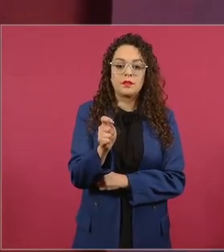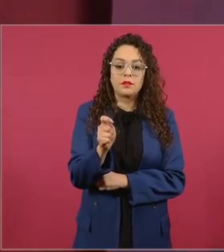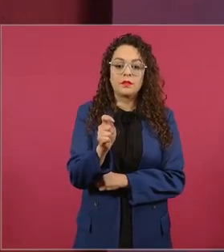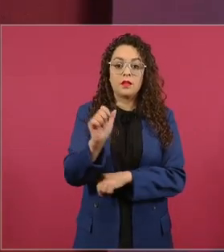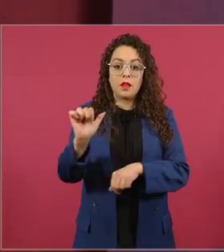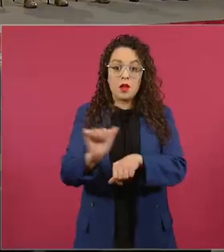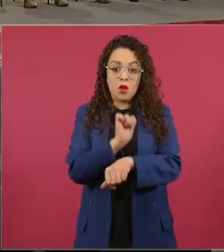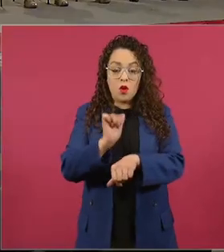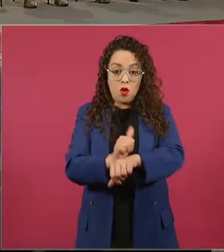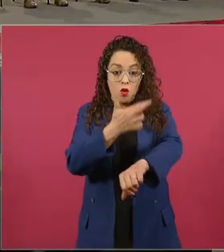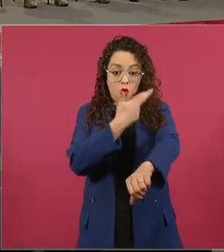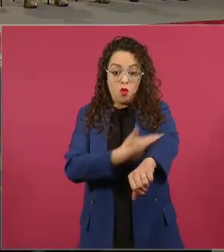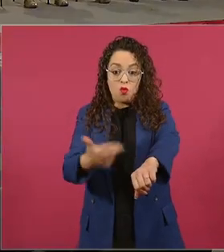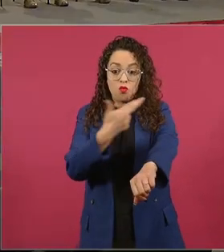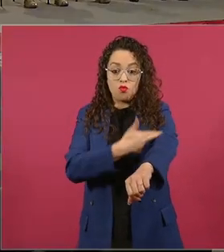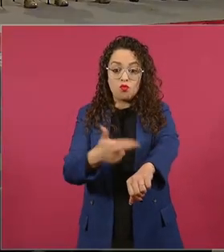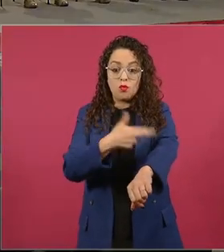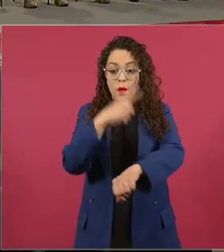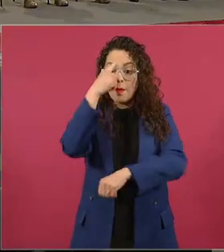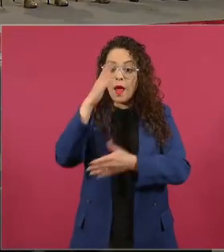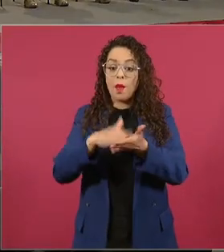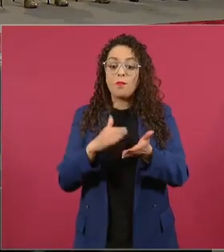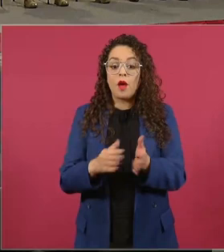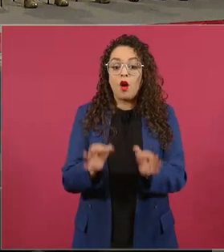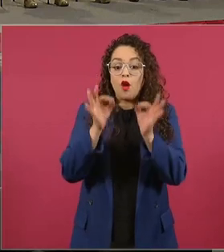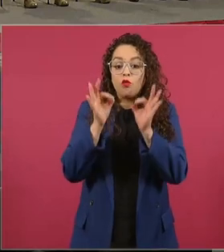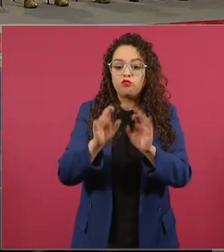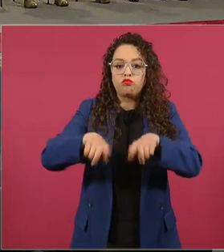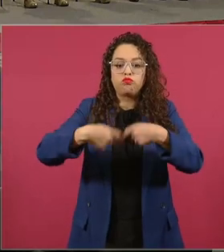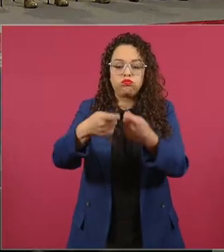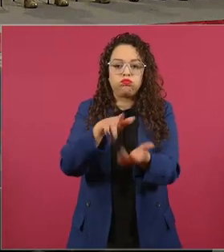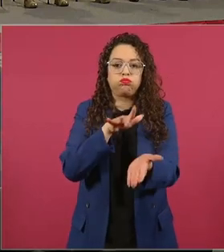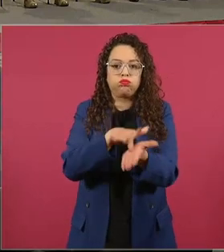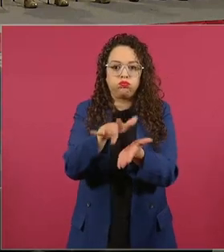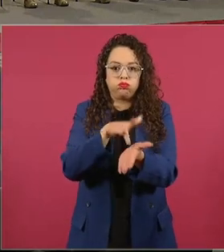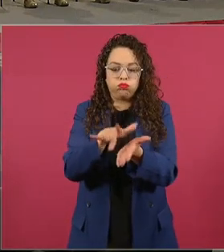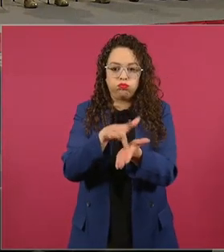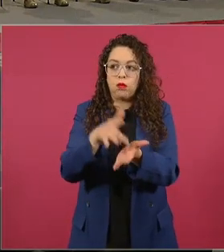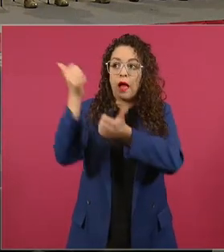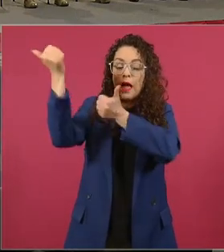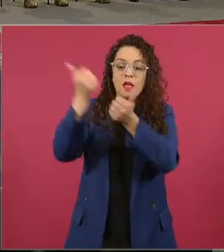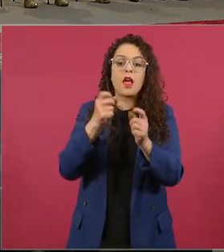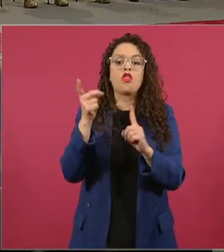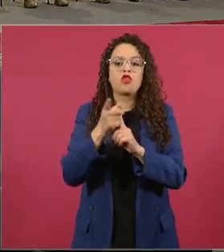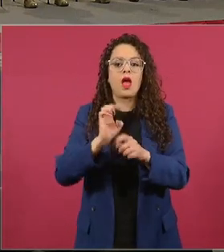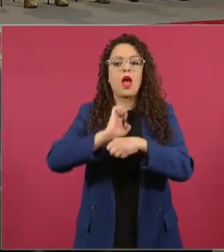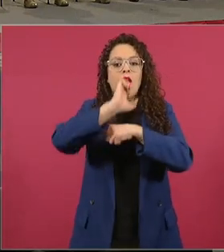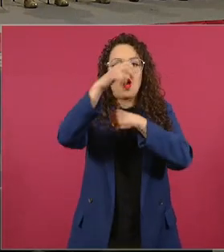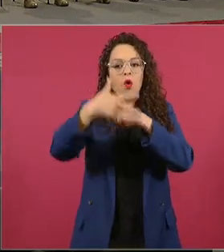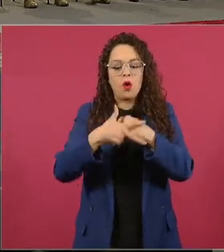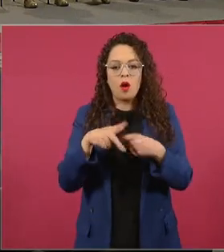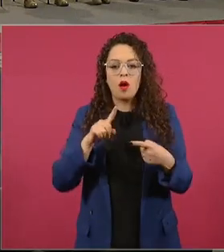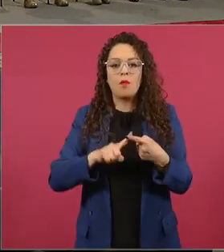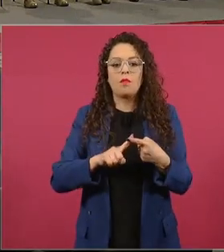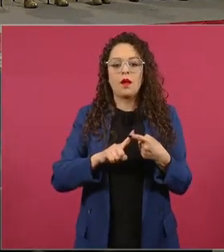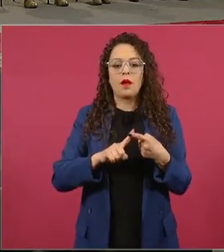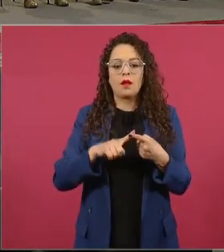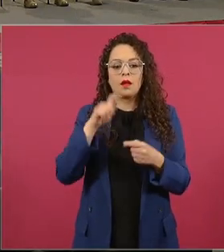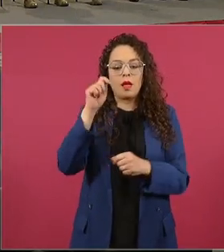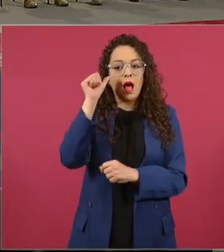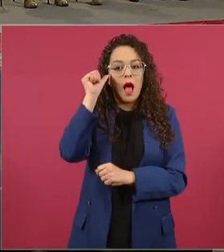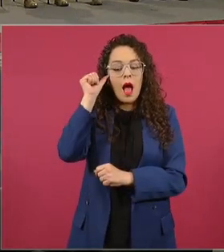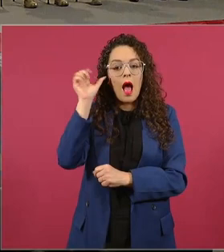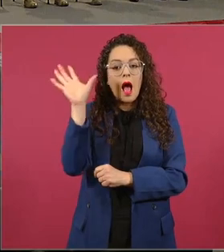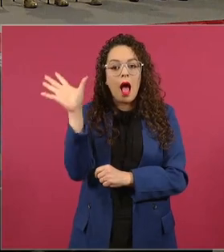vehículos de procedencia europea asiática y esto se inicia a partir del próximo